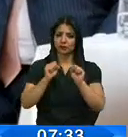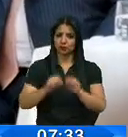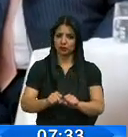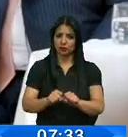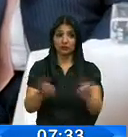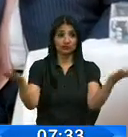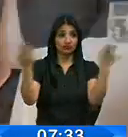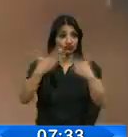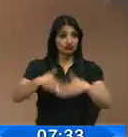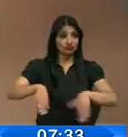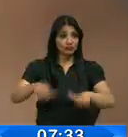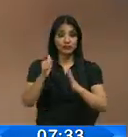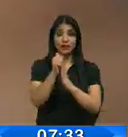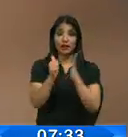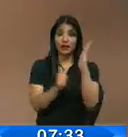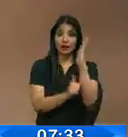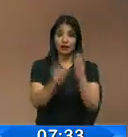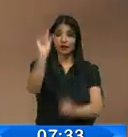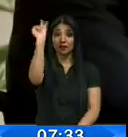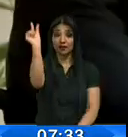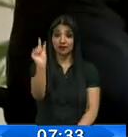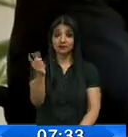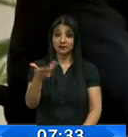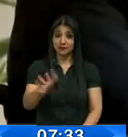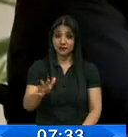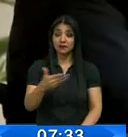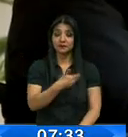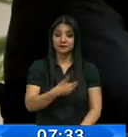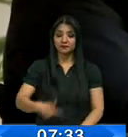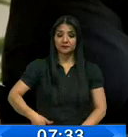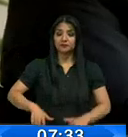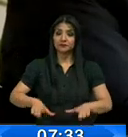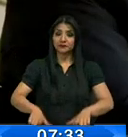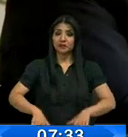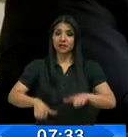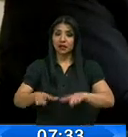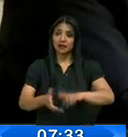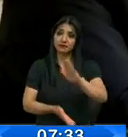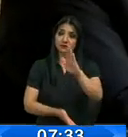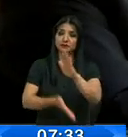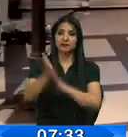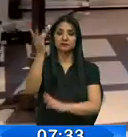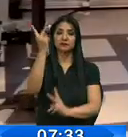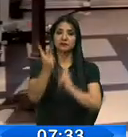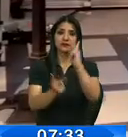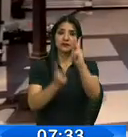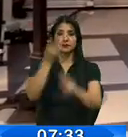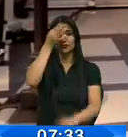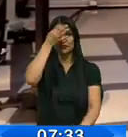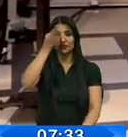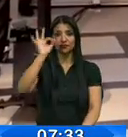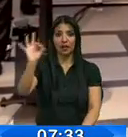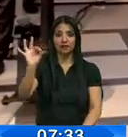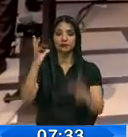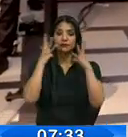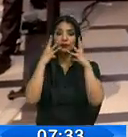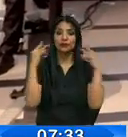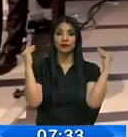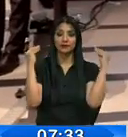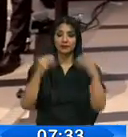culminada la agenda en Italia, el primer mandatario ecuatoriano Lenín Moreno tiene previsto visitar Francia y Holanda,